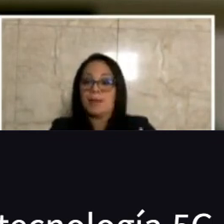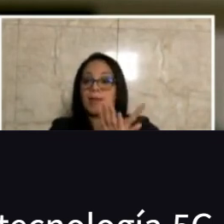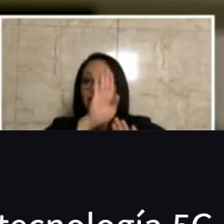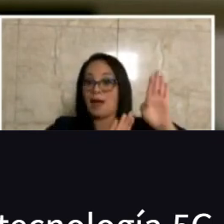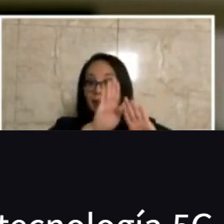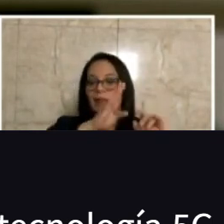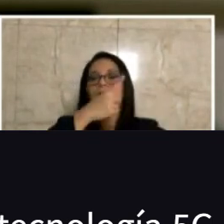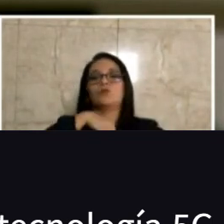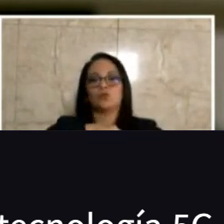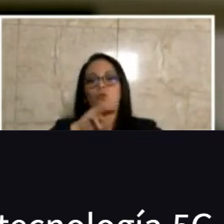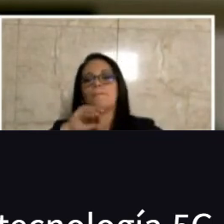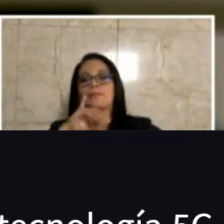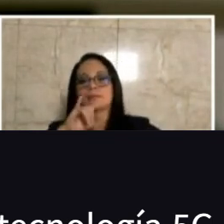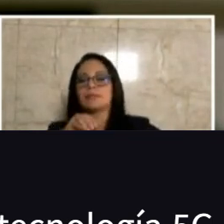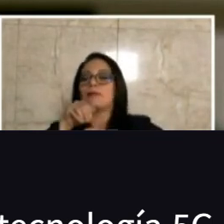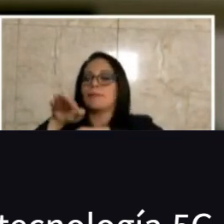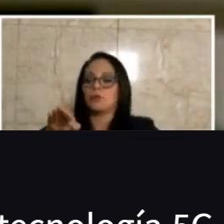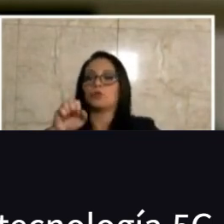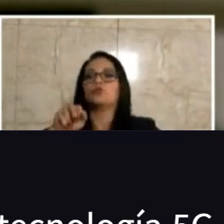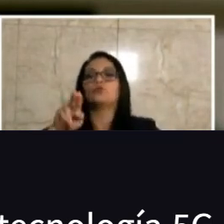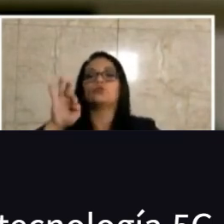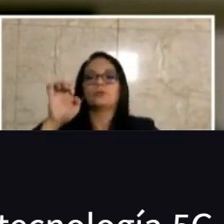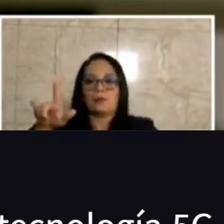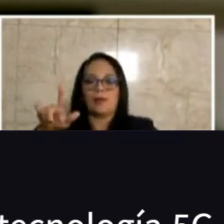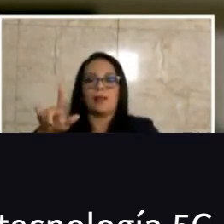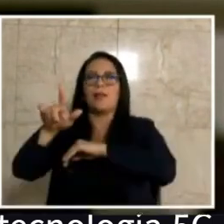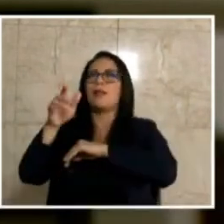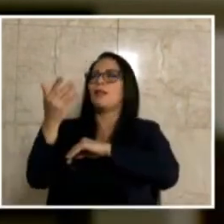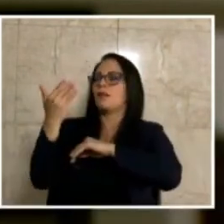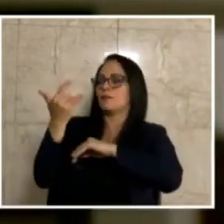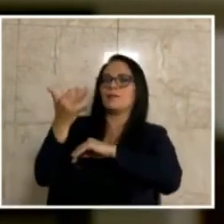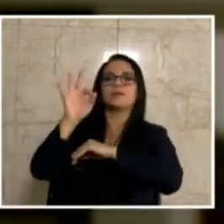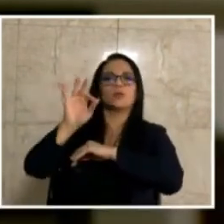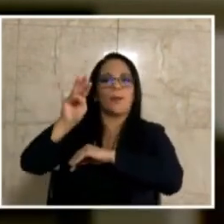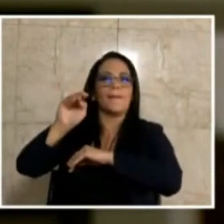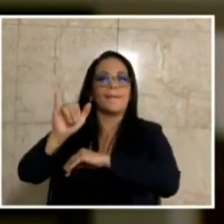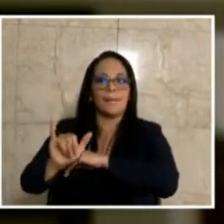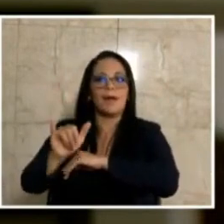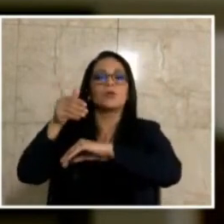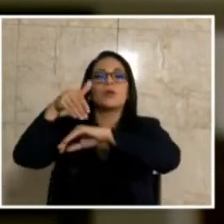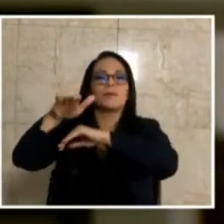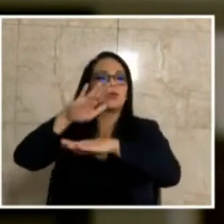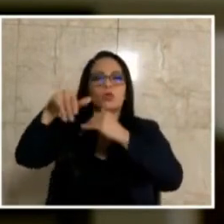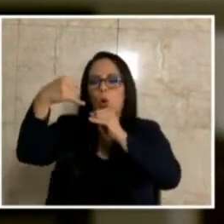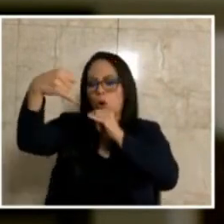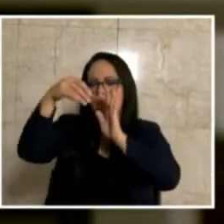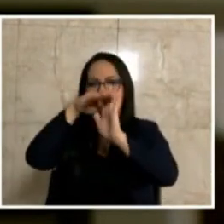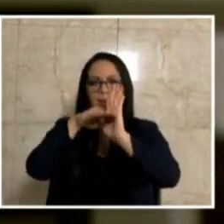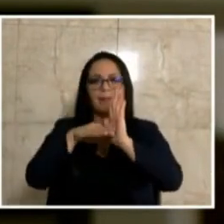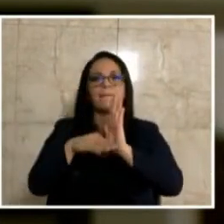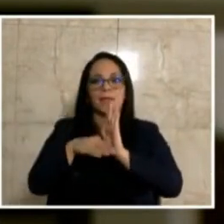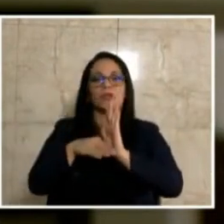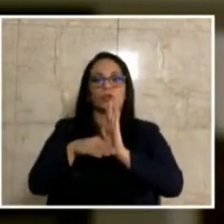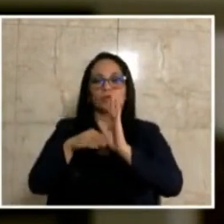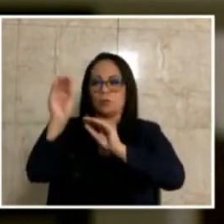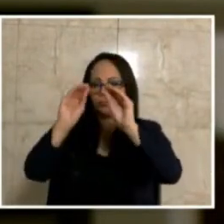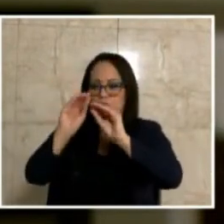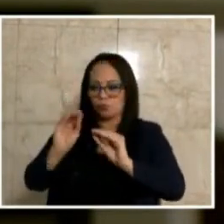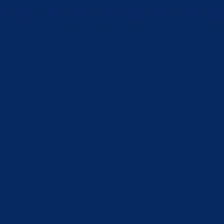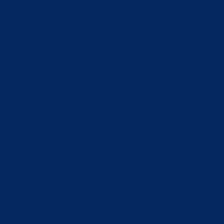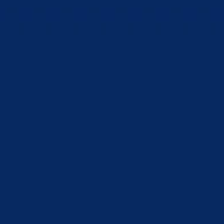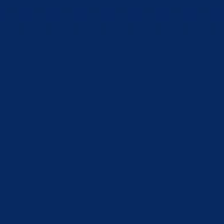el MISID le pasó a su tel el 19 de mayo los lineamientos para el cartel de las